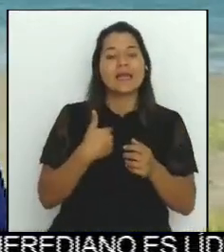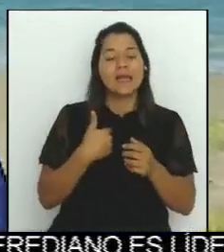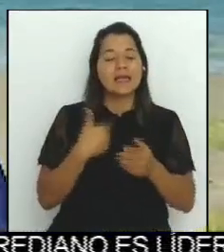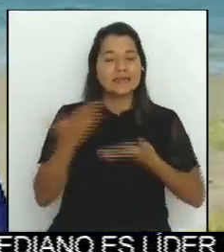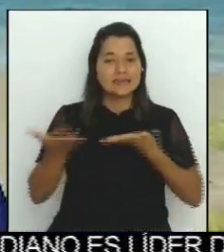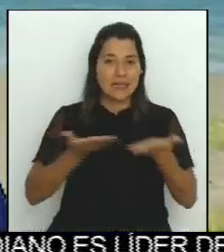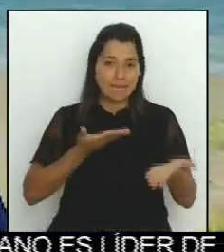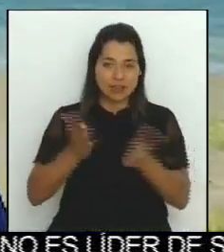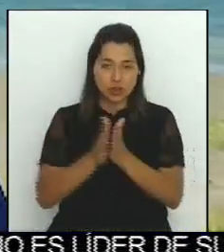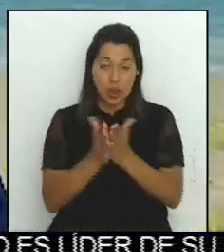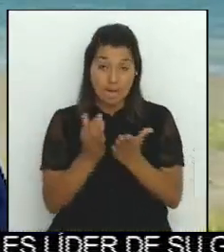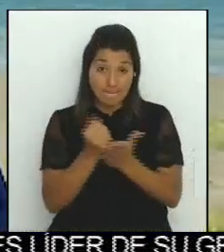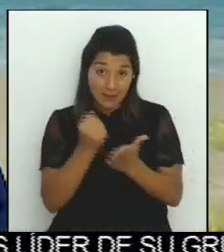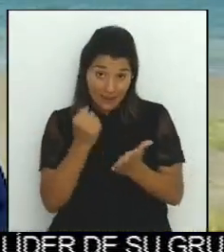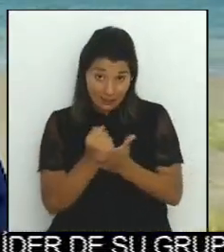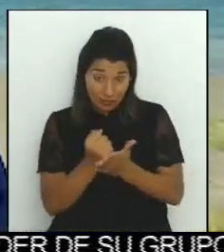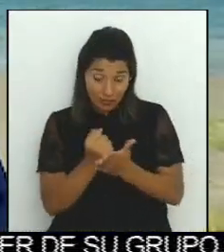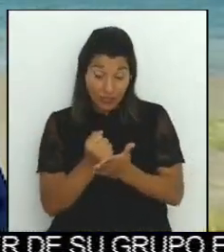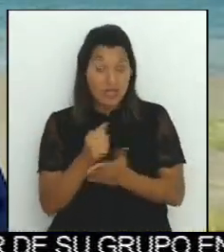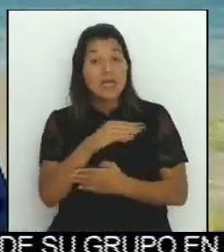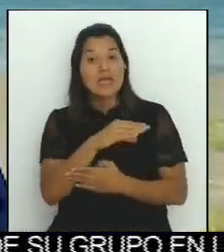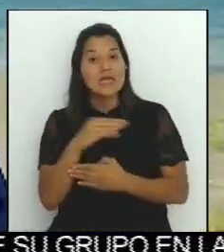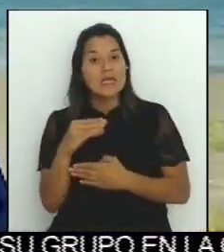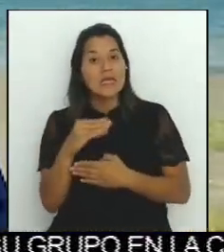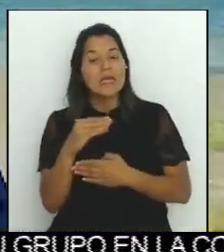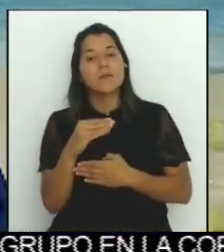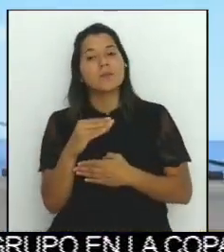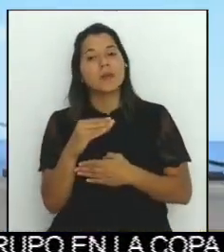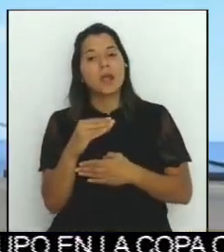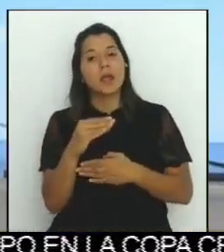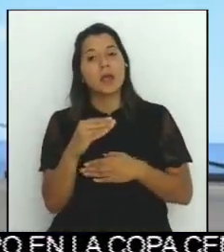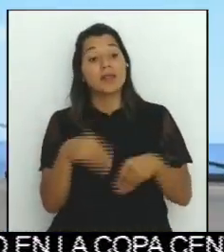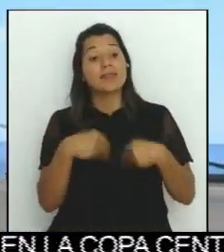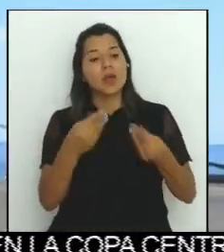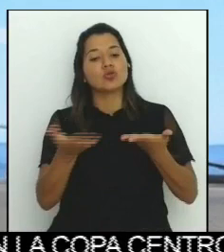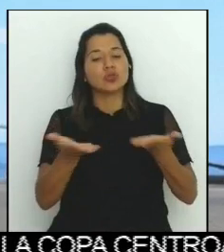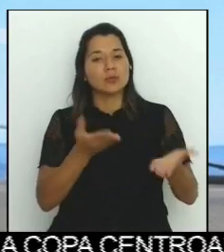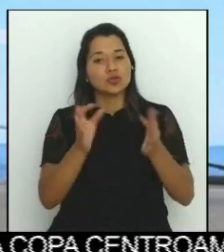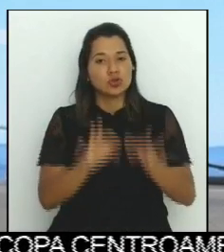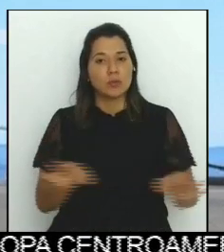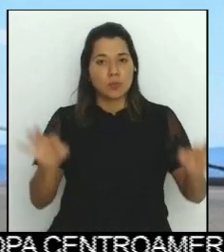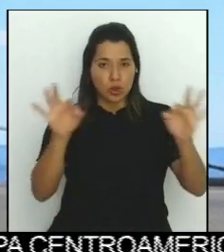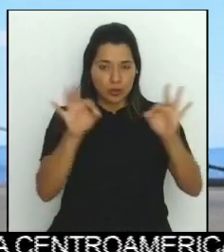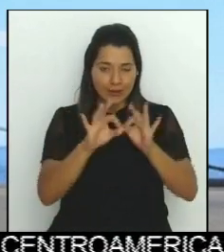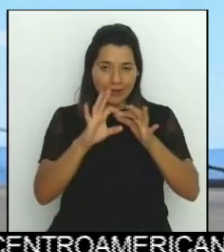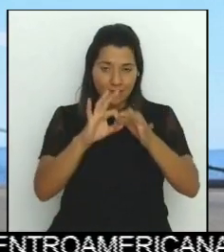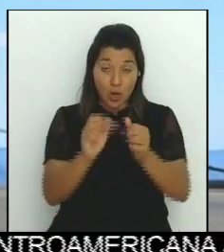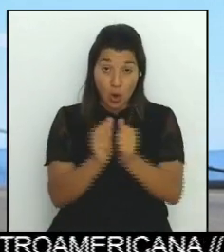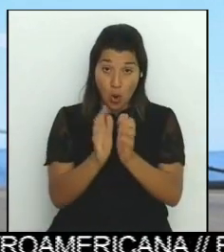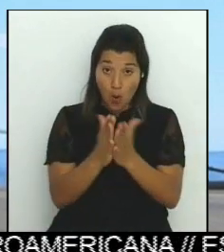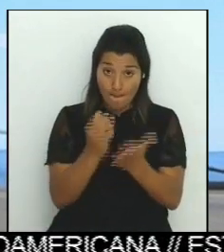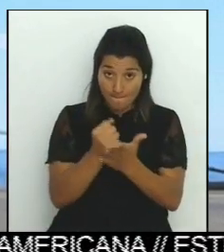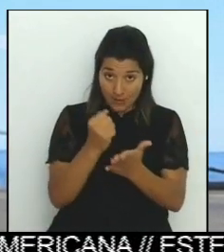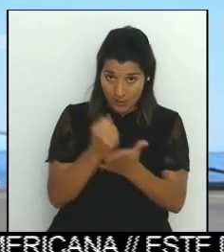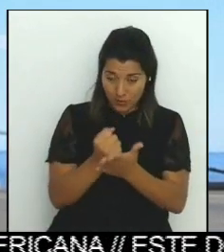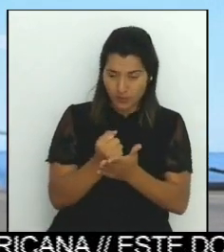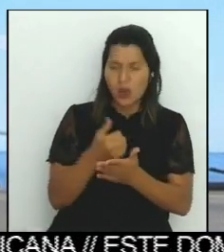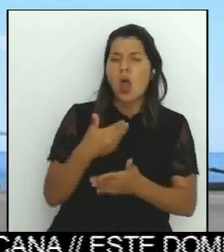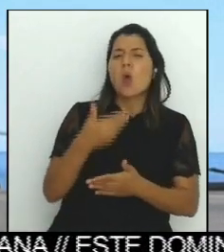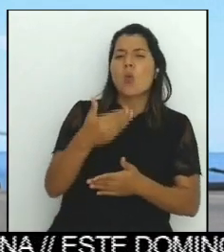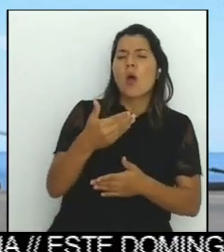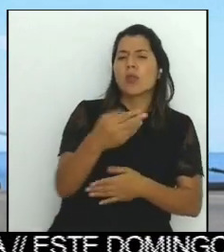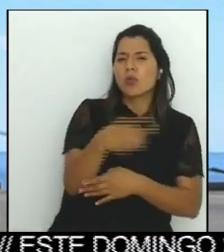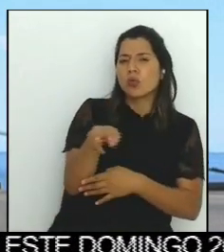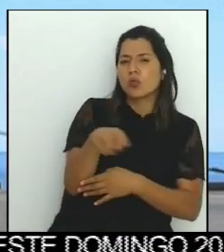importante para lo que es la migración en Costa Rica. El ferry operará los lunes a las 11 de la mañana y